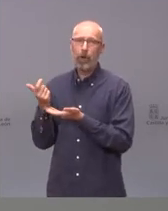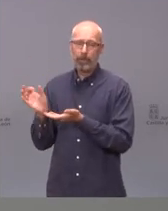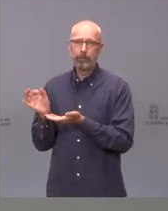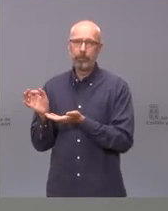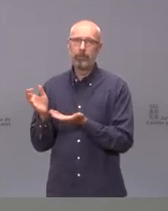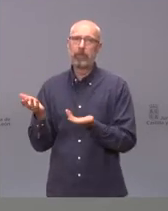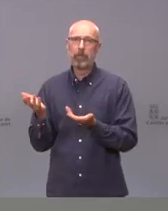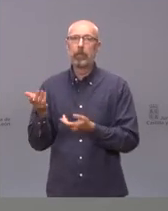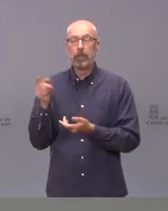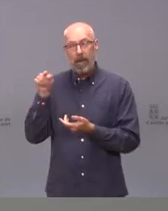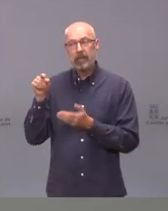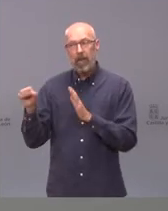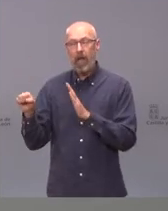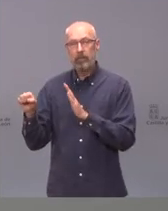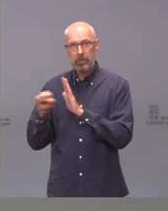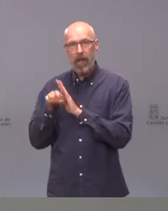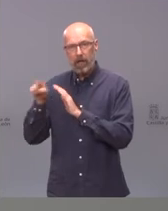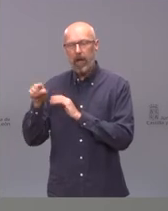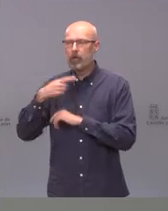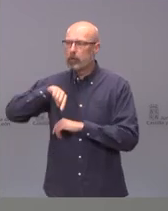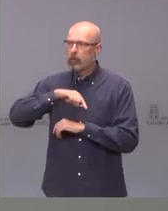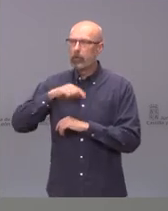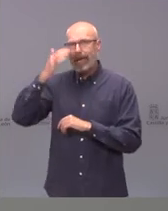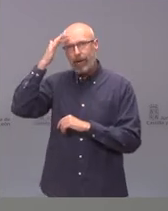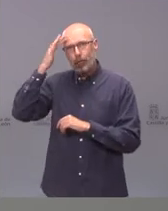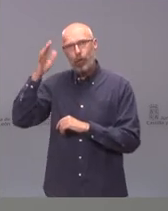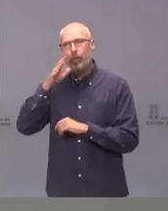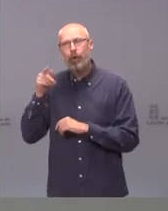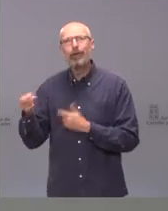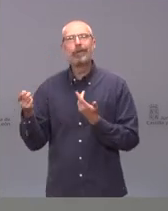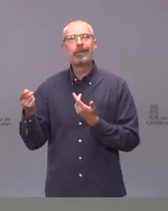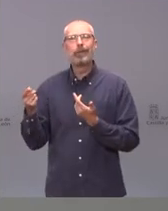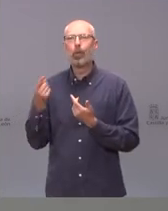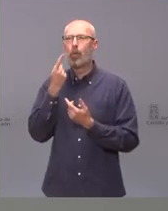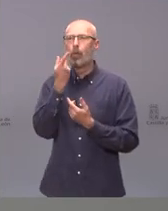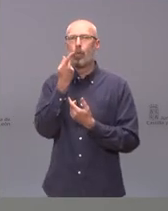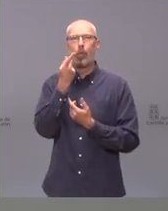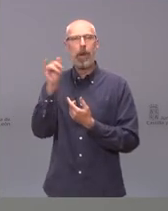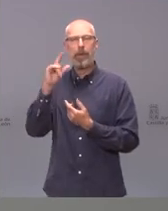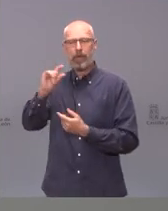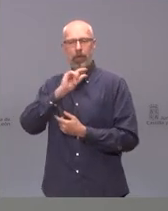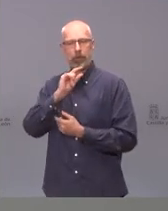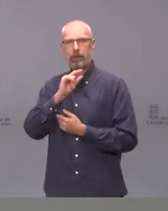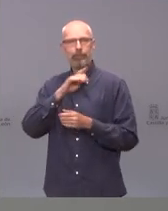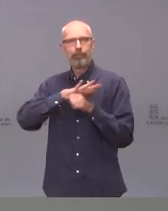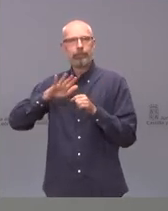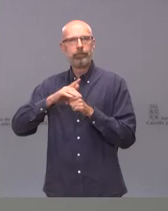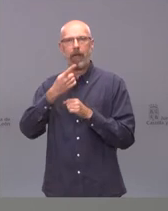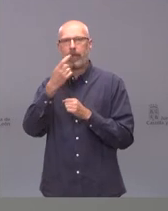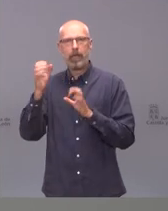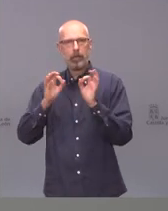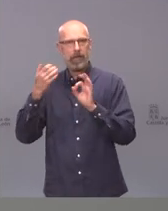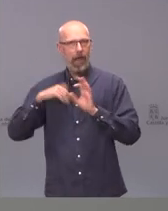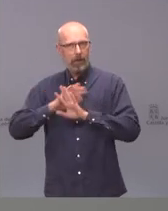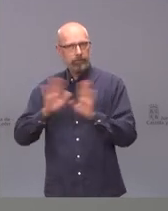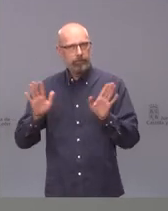mucha esperanza también, porque es una vacuna que con una sola dosis tiene un nivel de protección altísimo y